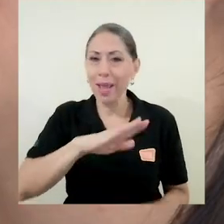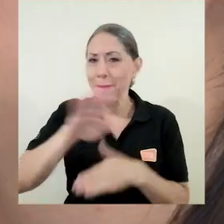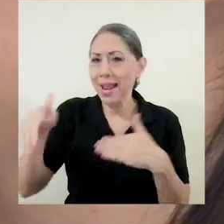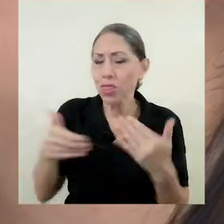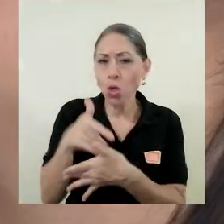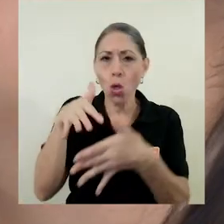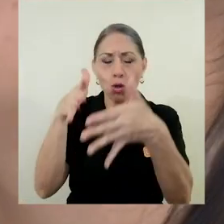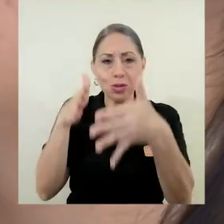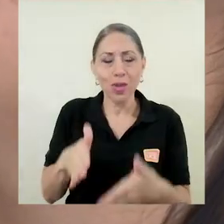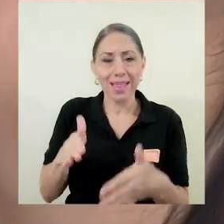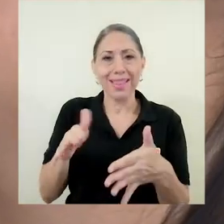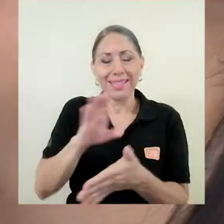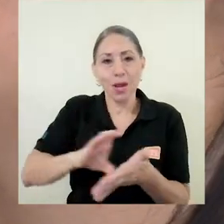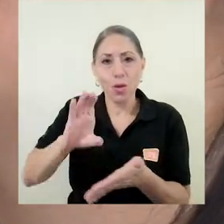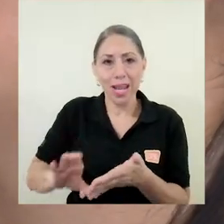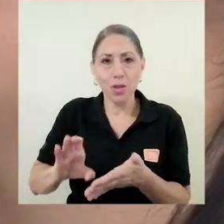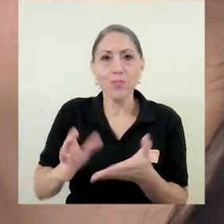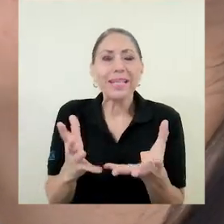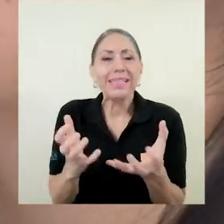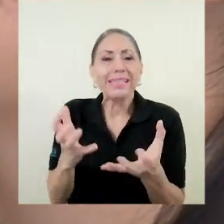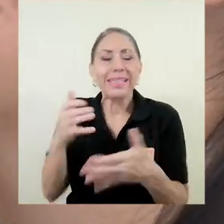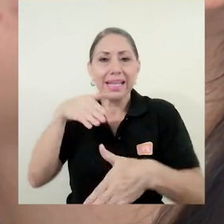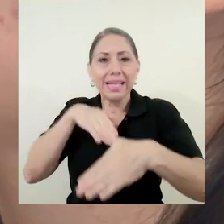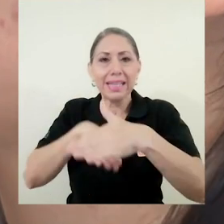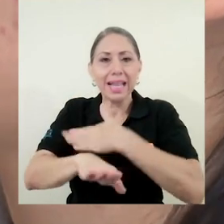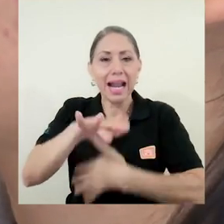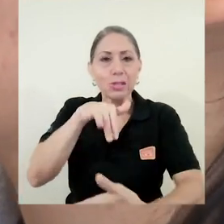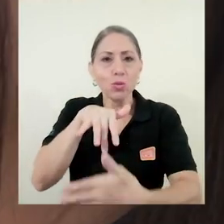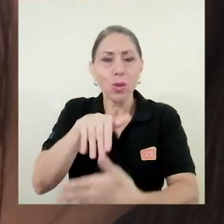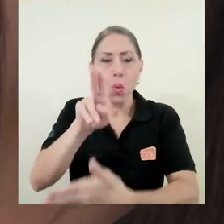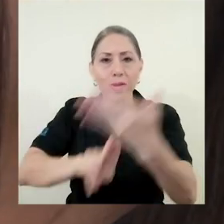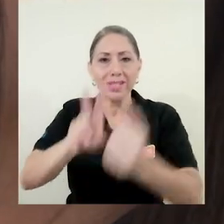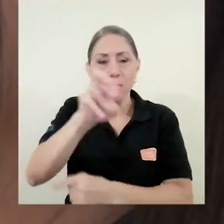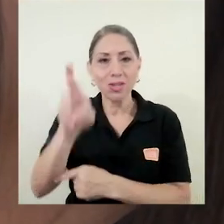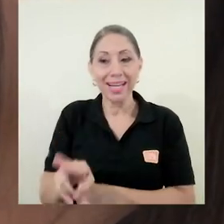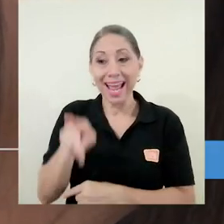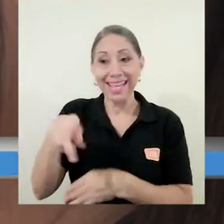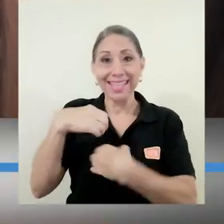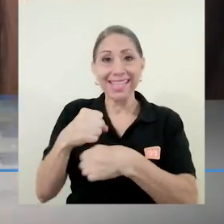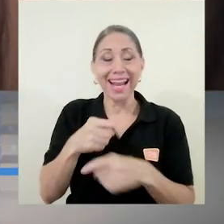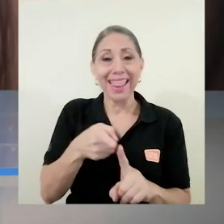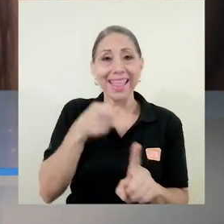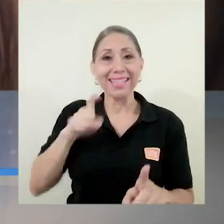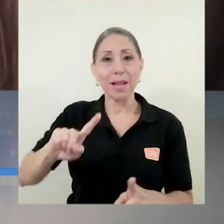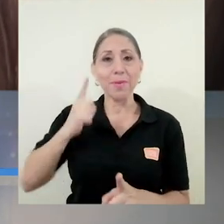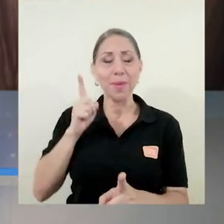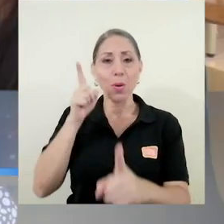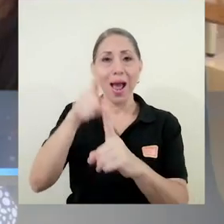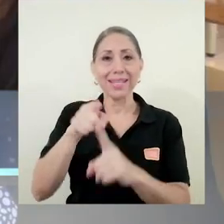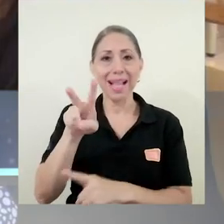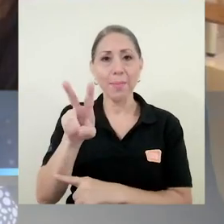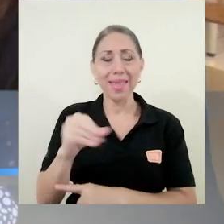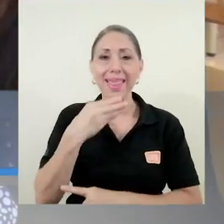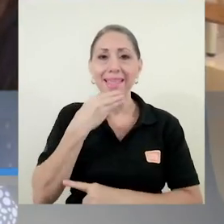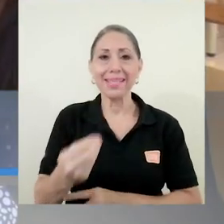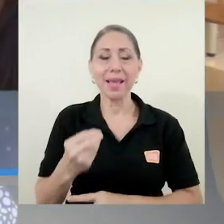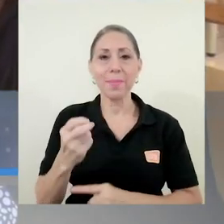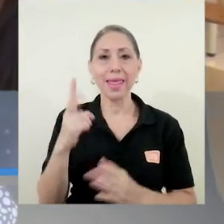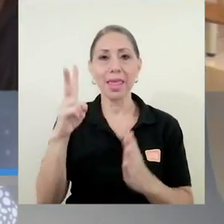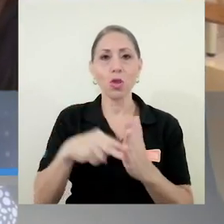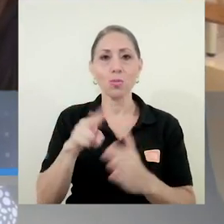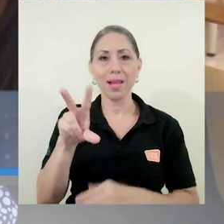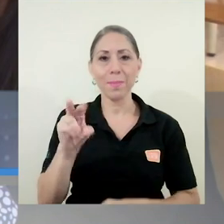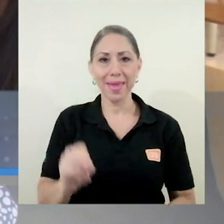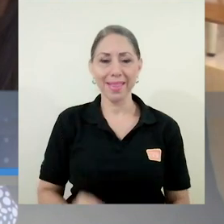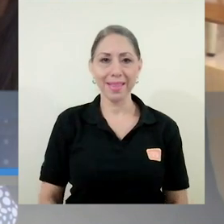todo estudiante de secundaria con deseos de entrar a la Universidad de Costa Rica se realizará del 1 al 20 de diciembre